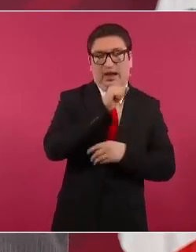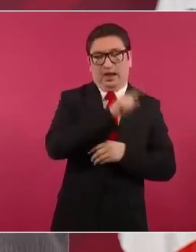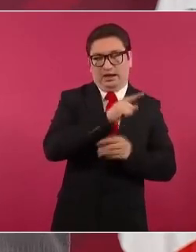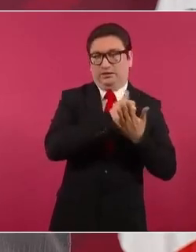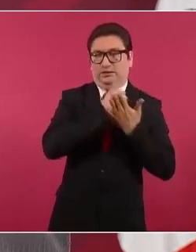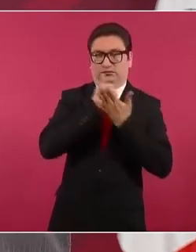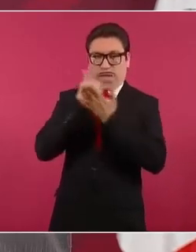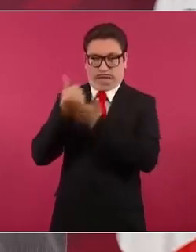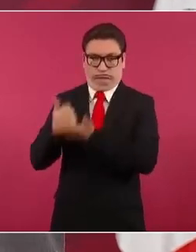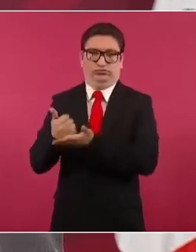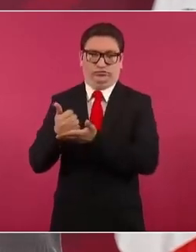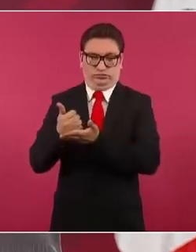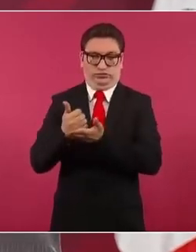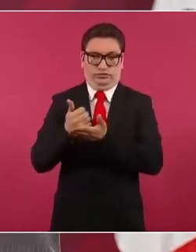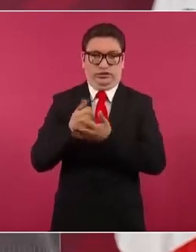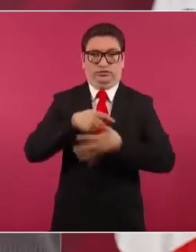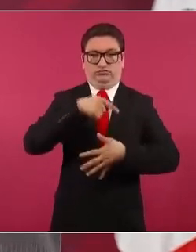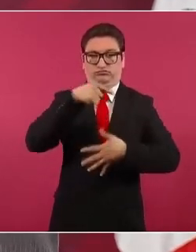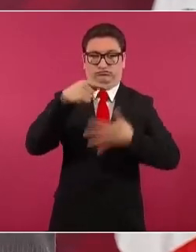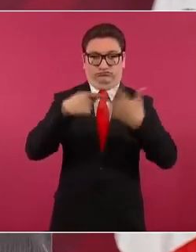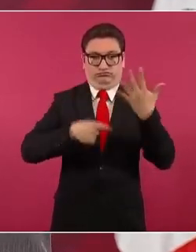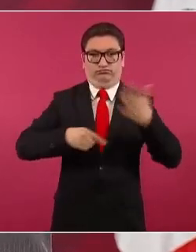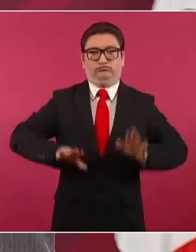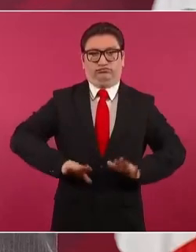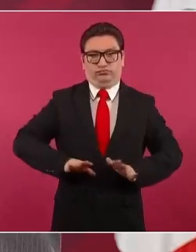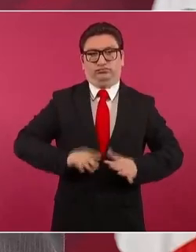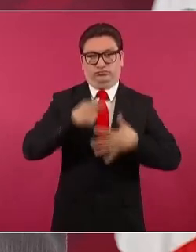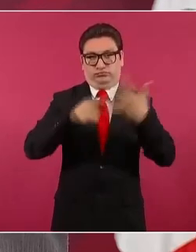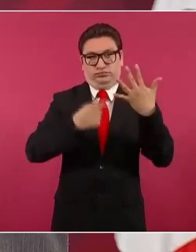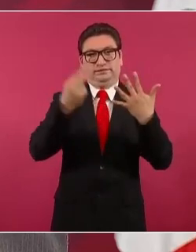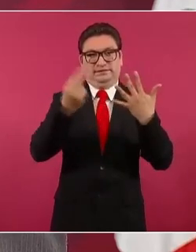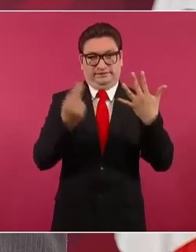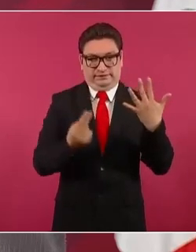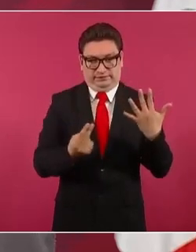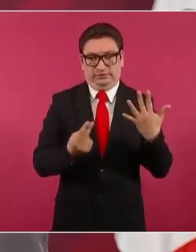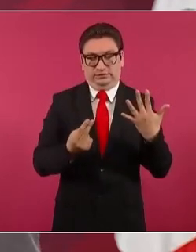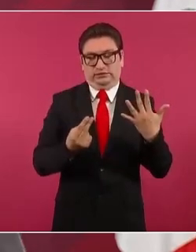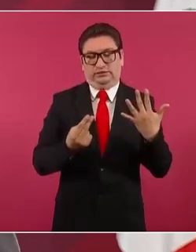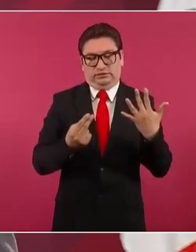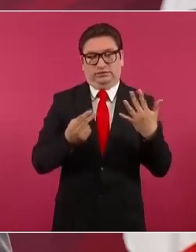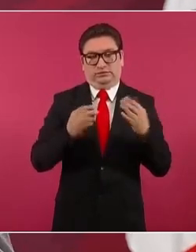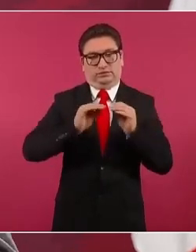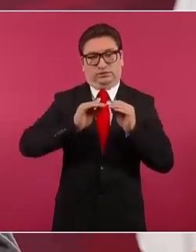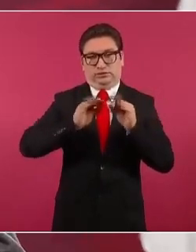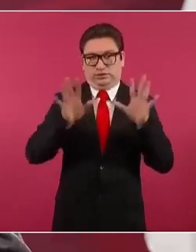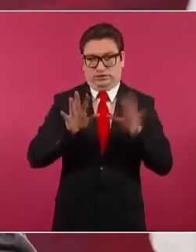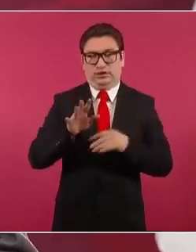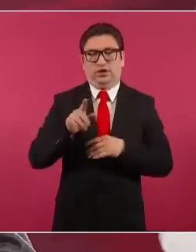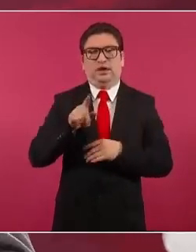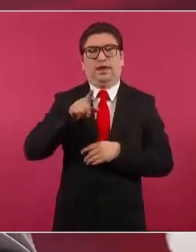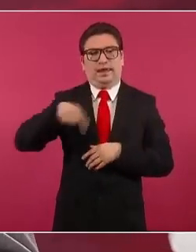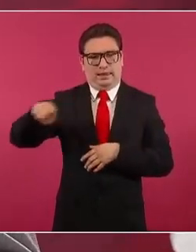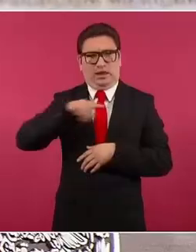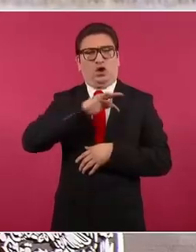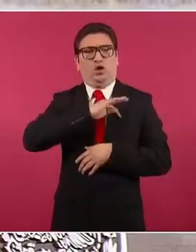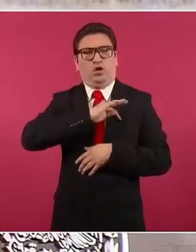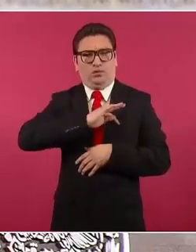algunos requisitos, pero existe esta posibilidad